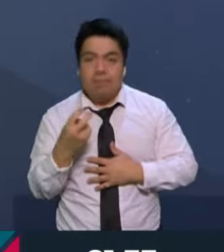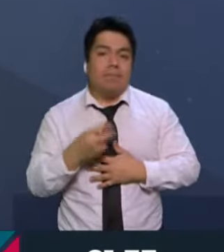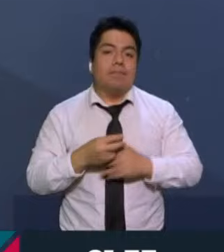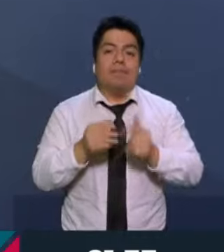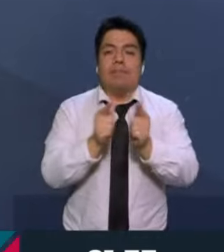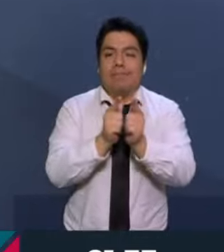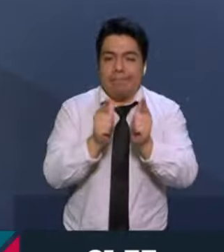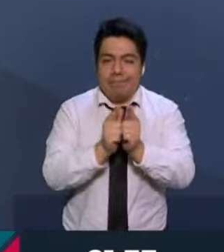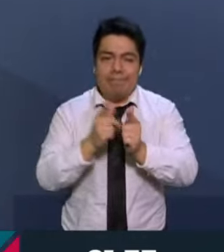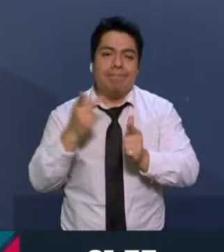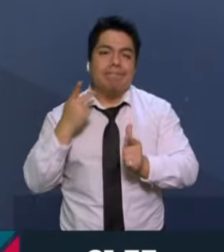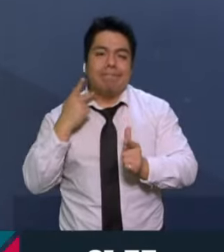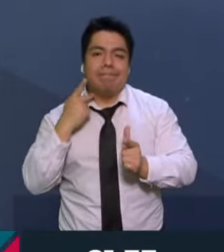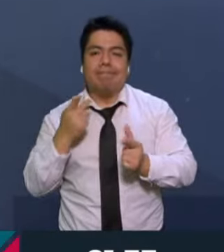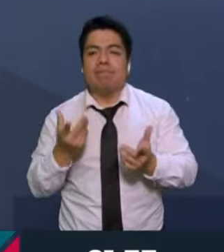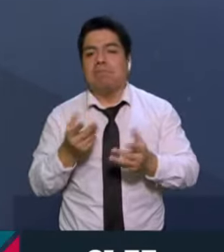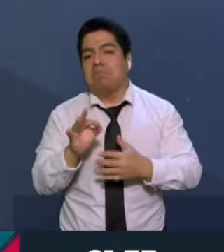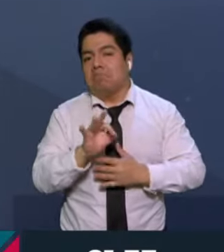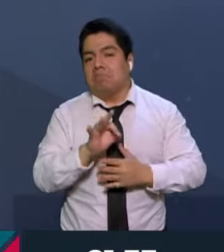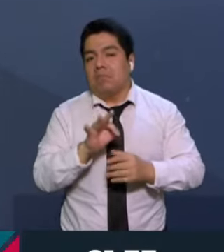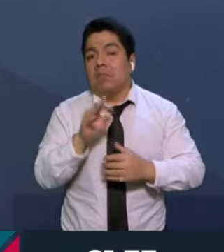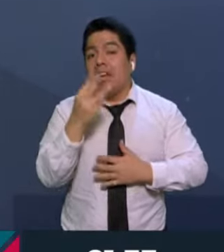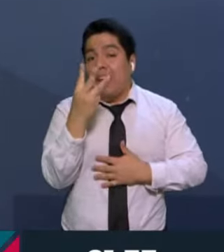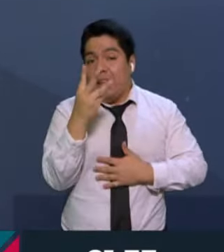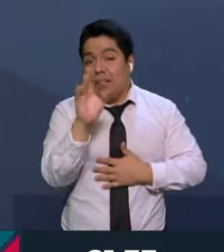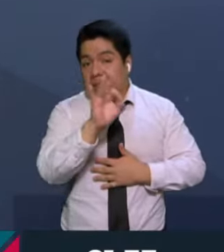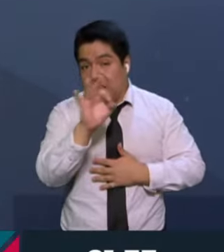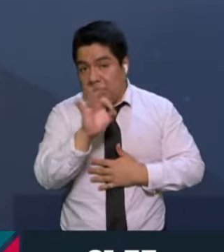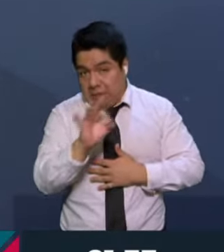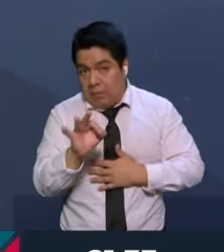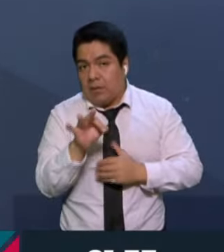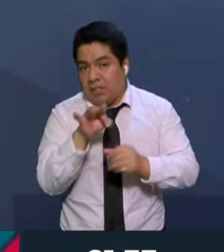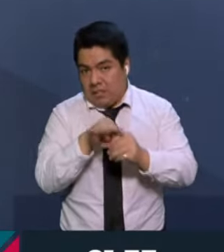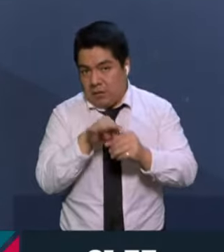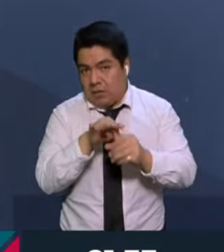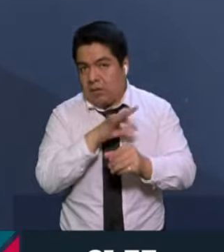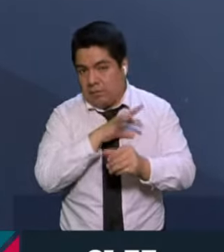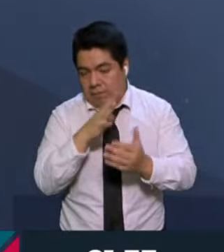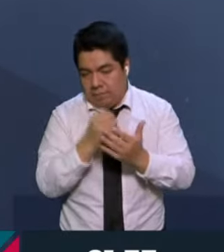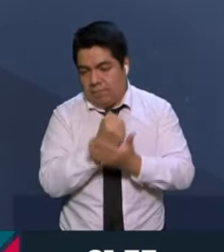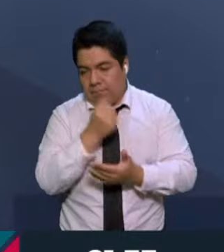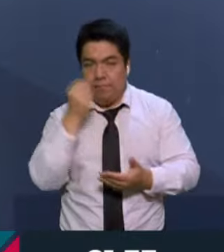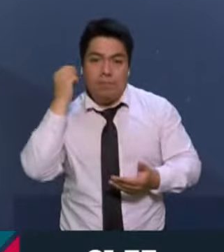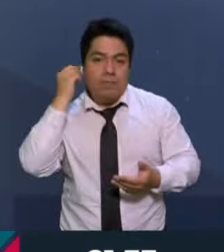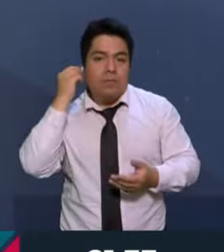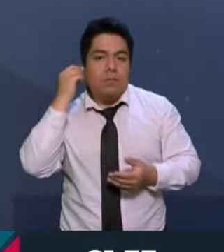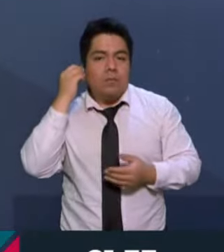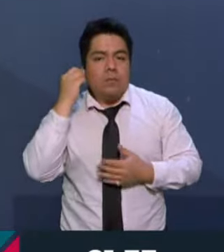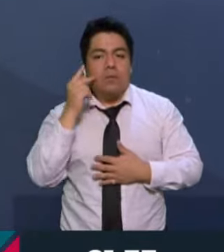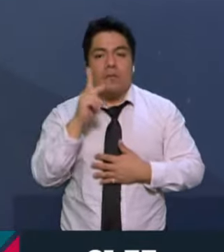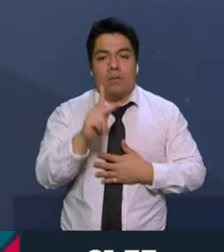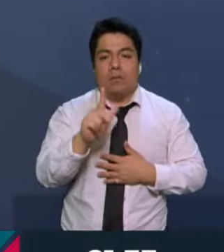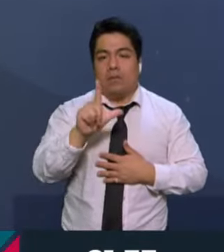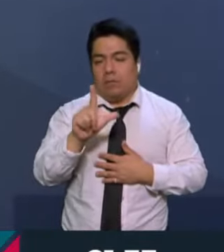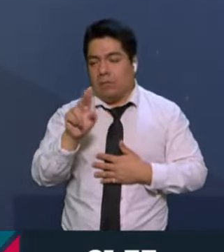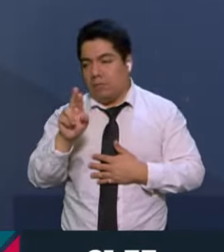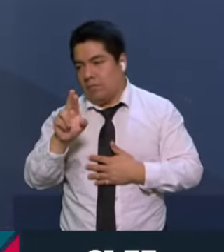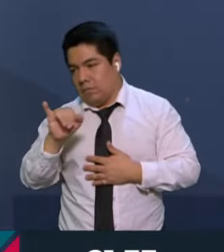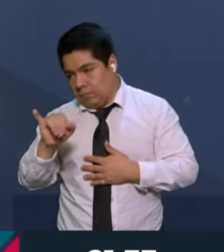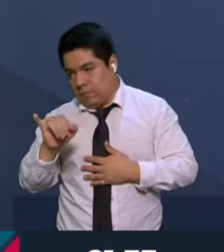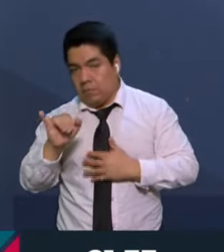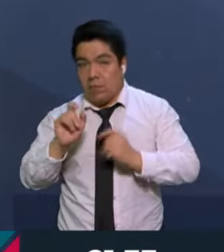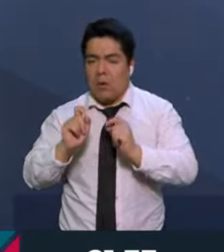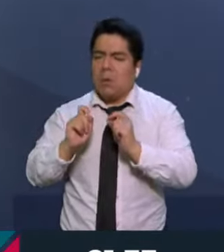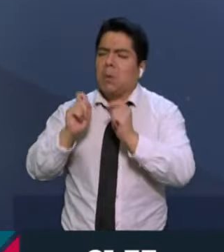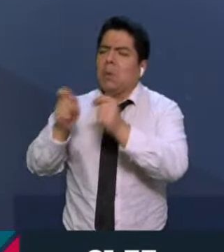que compitieron y que lograron por lo menos el 3% de la votación. Las pluris se asignan entonces,